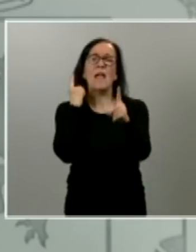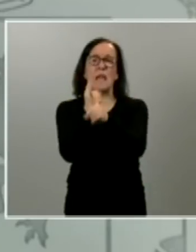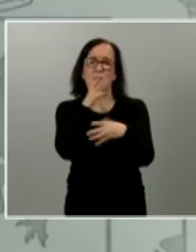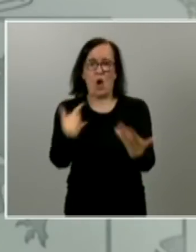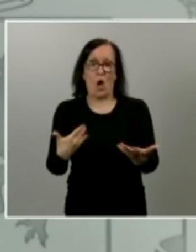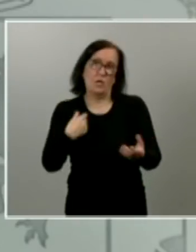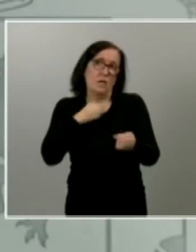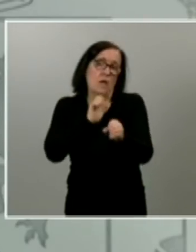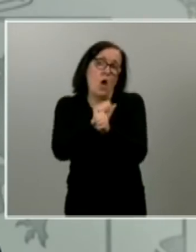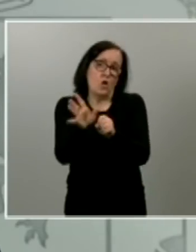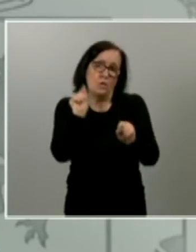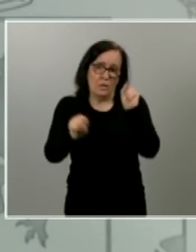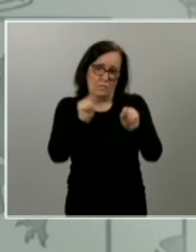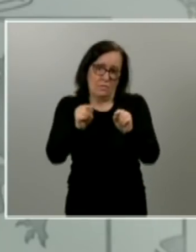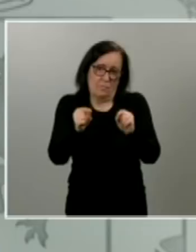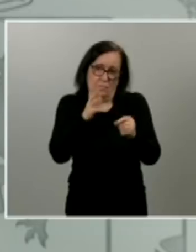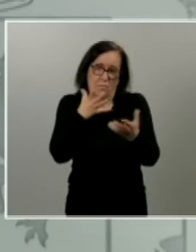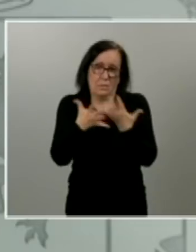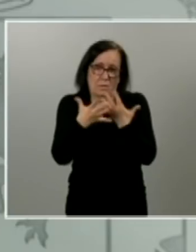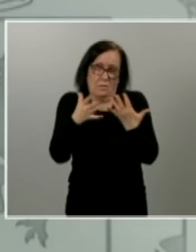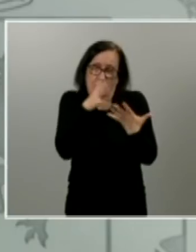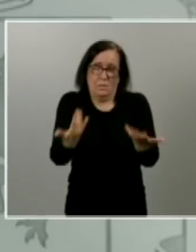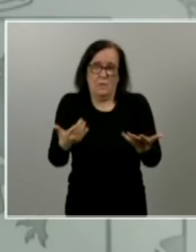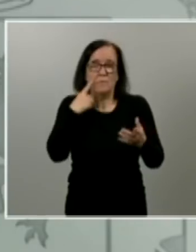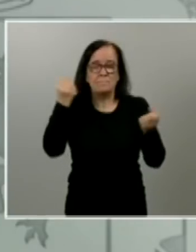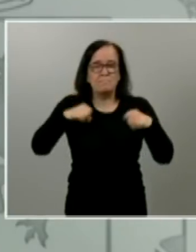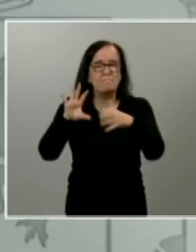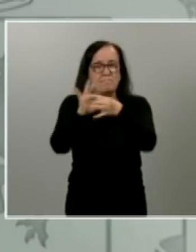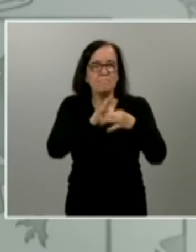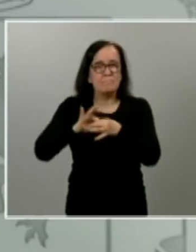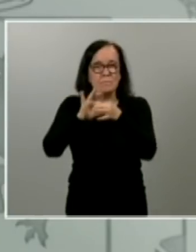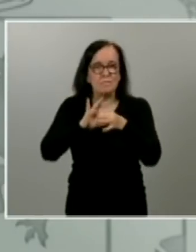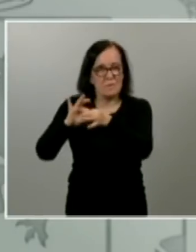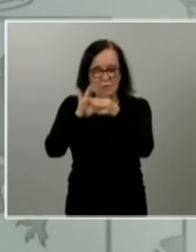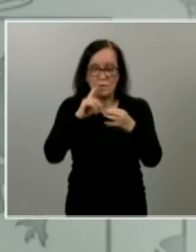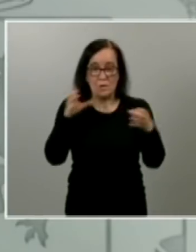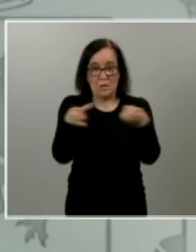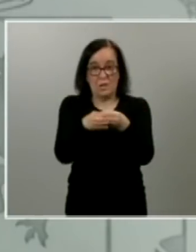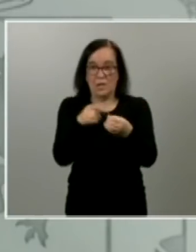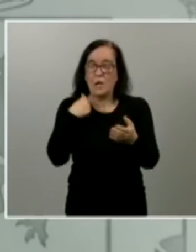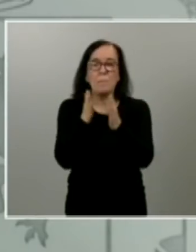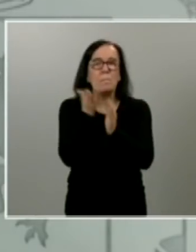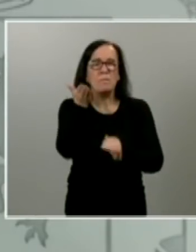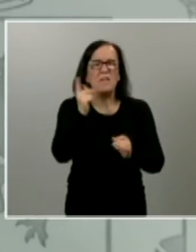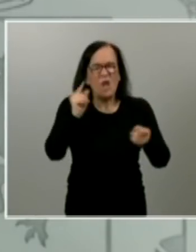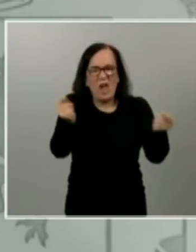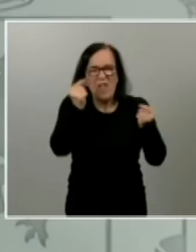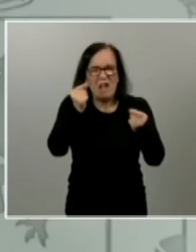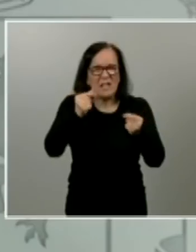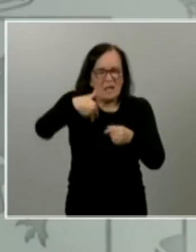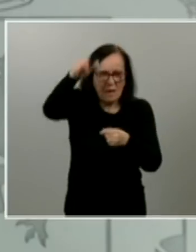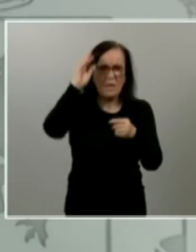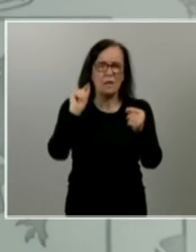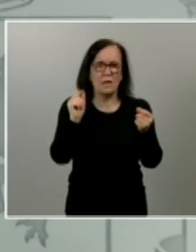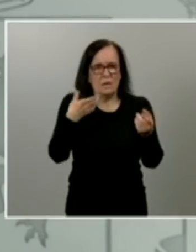del conjunto de la sociedad practicar en primera persona esa unidad a la que apelo al conjunto de las sociedades y cuando venga el debate político tendremos ese